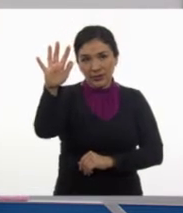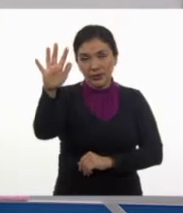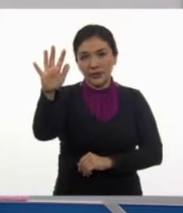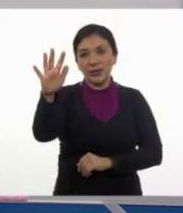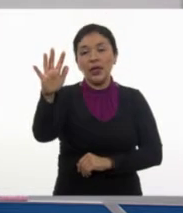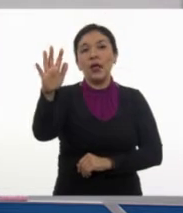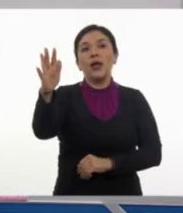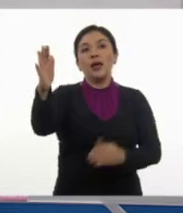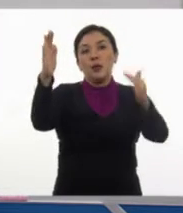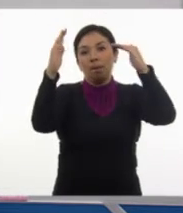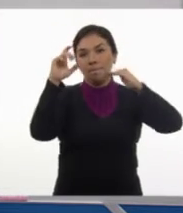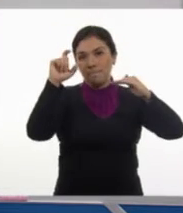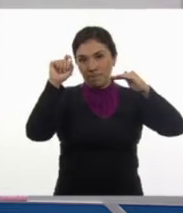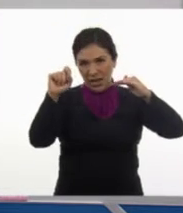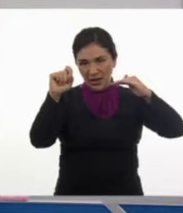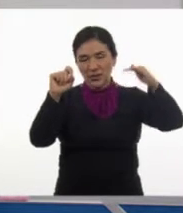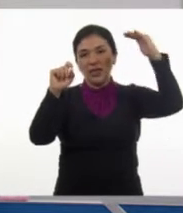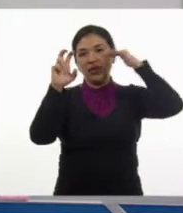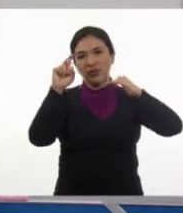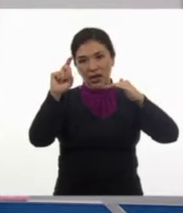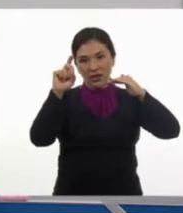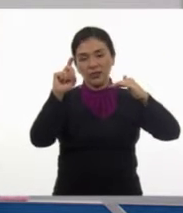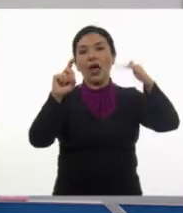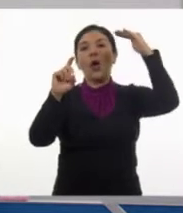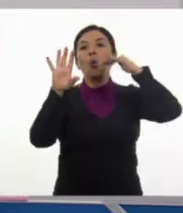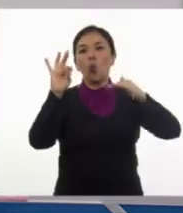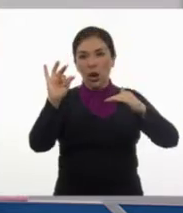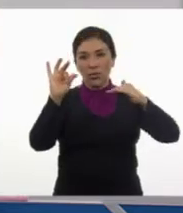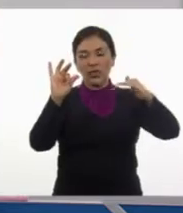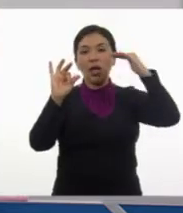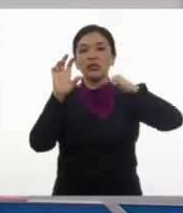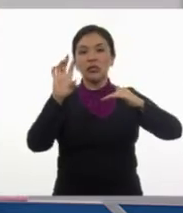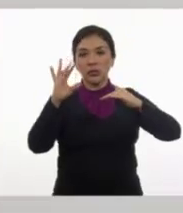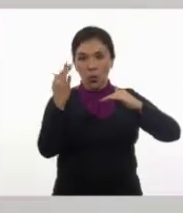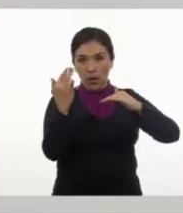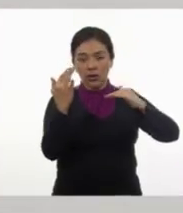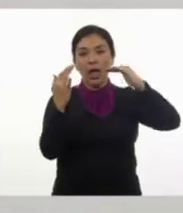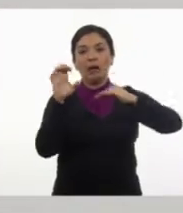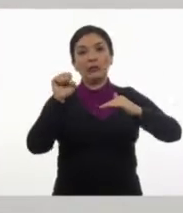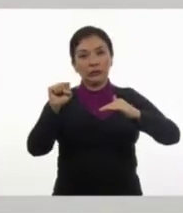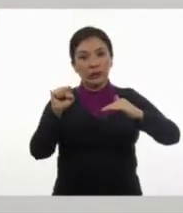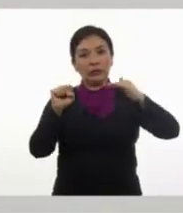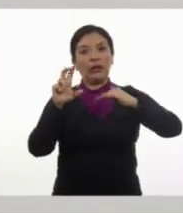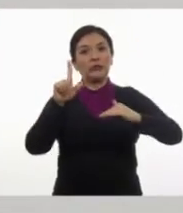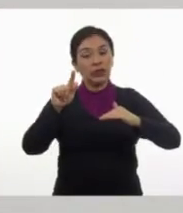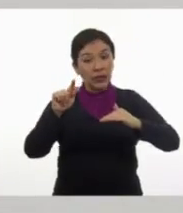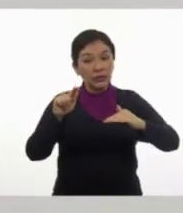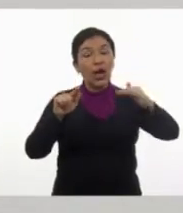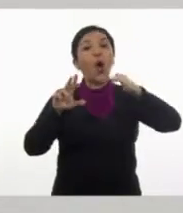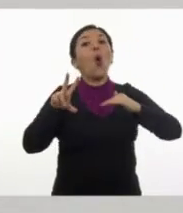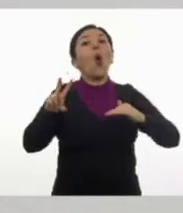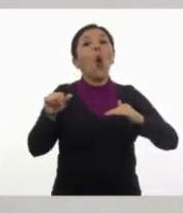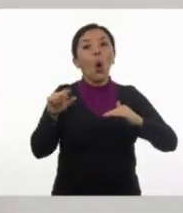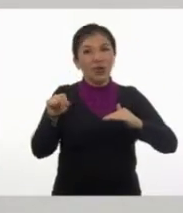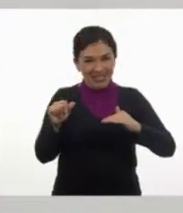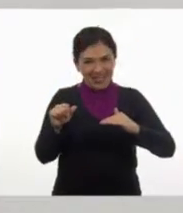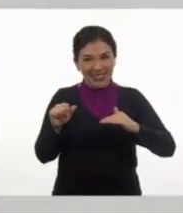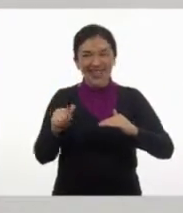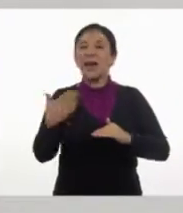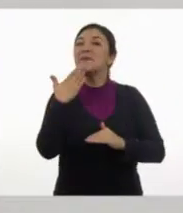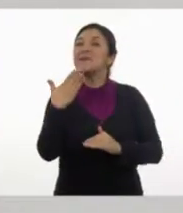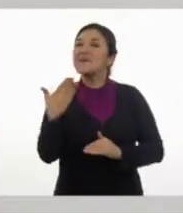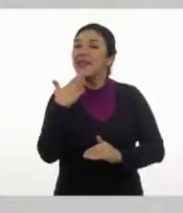Aquí, veinte, treinta, cuarenta, cincuenta, sesenta, setenta. Ochenta.